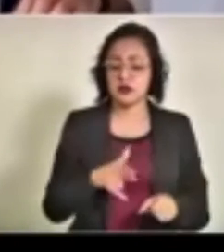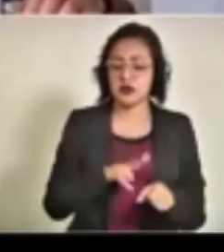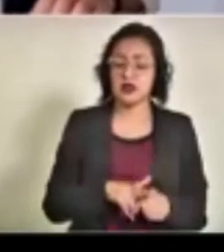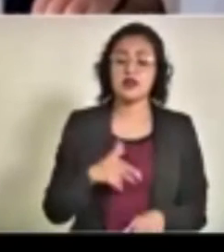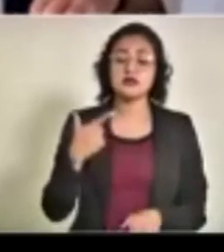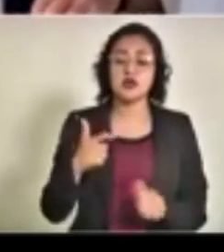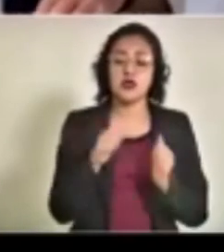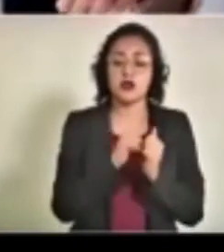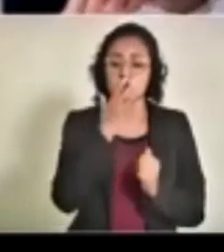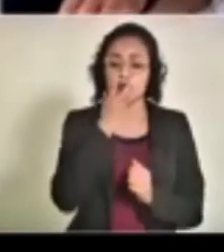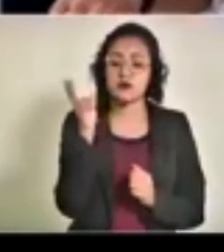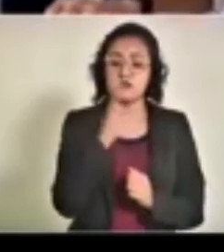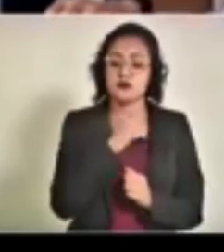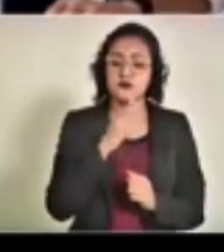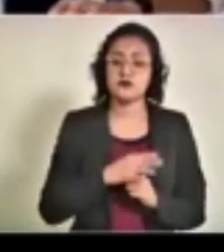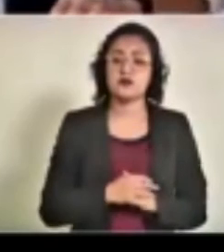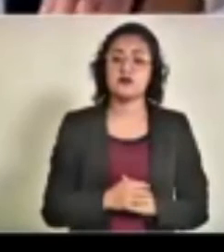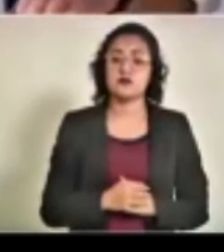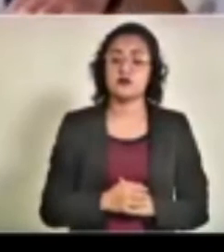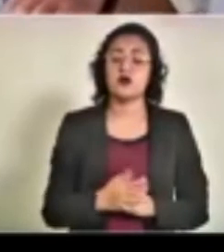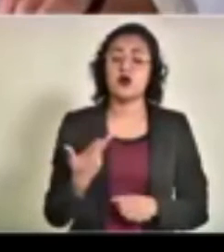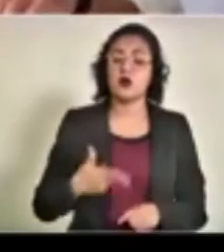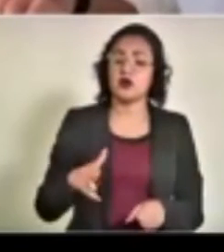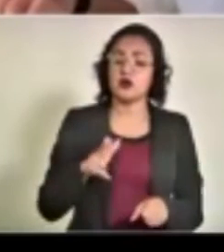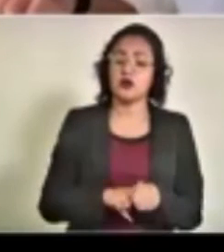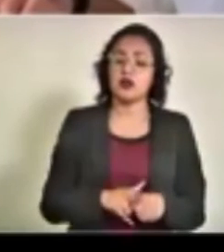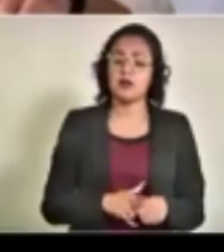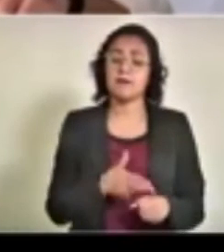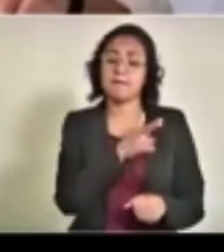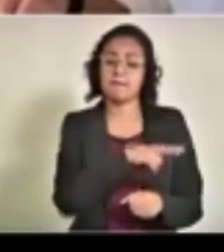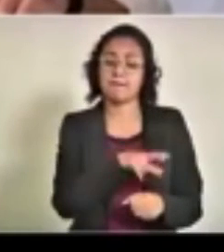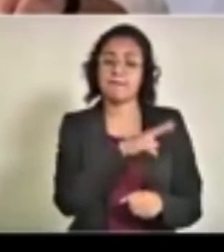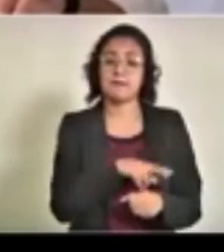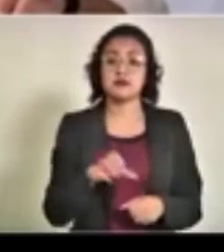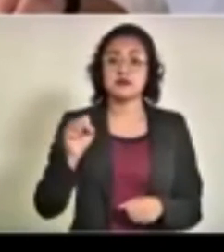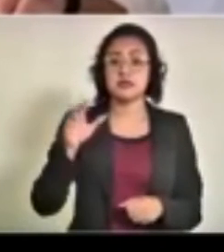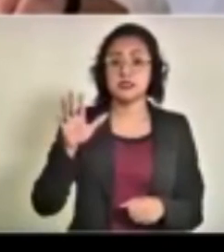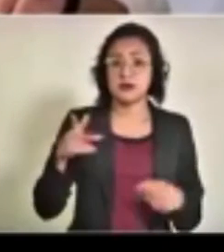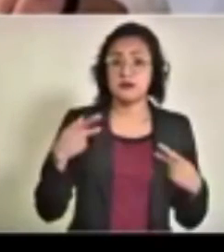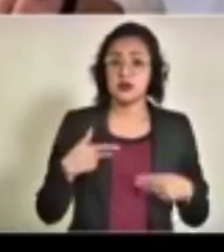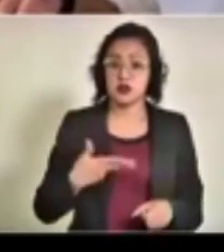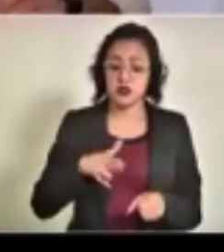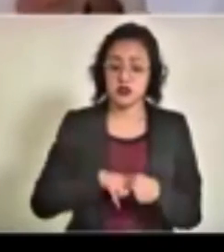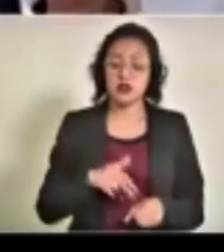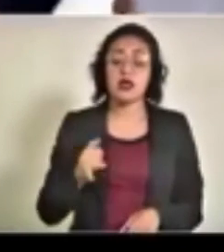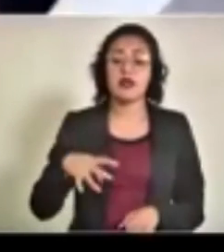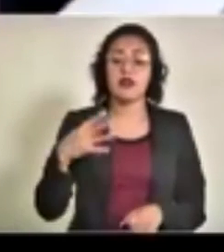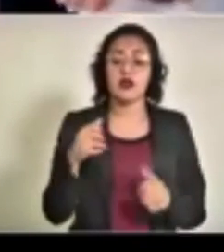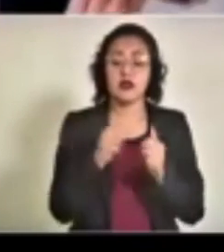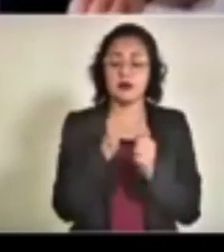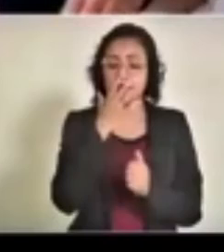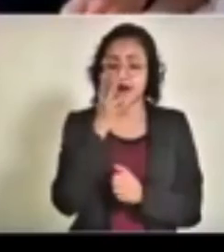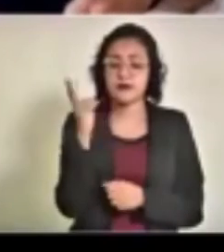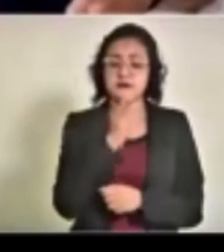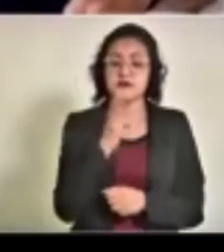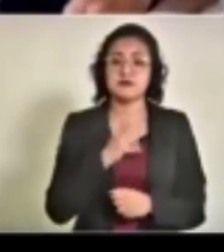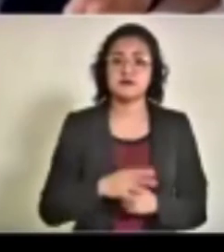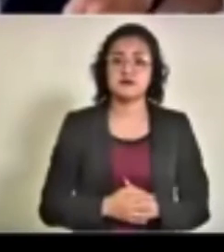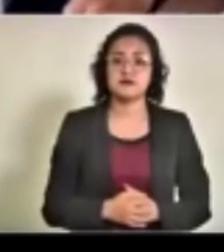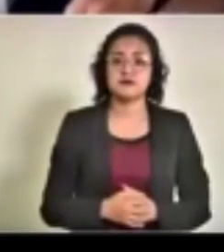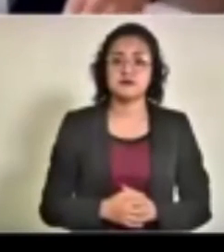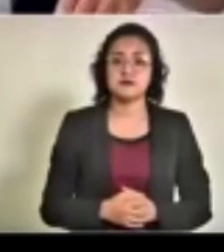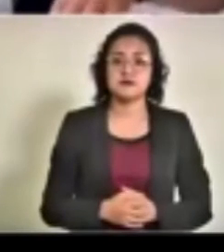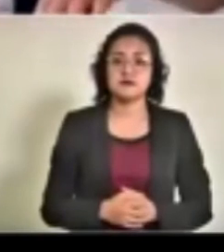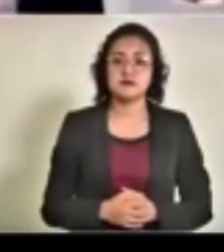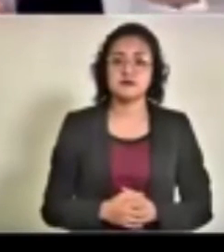7 con ventilación asistida. Los hospitales privados, 65 pacientes y 14 con ventilación asistida.